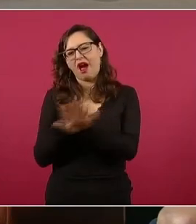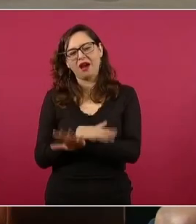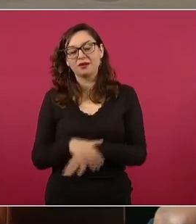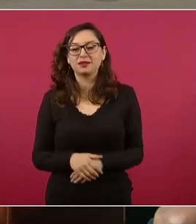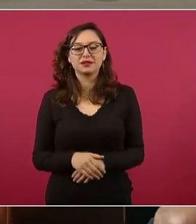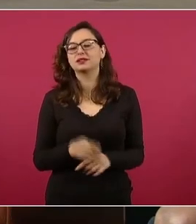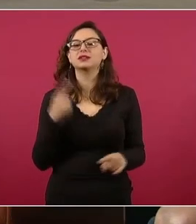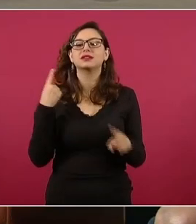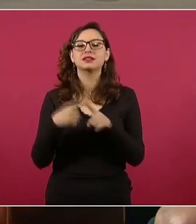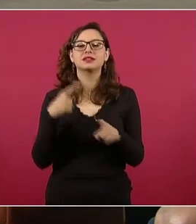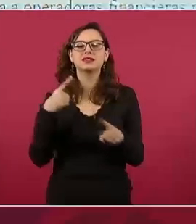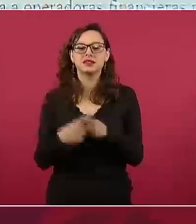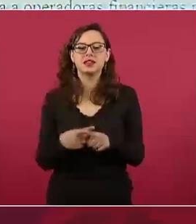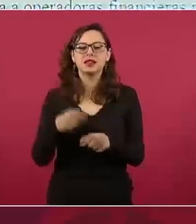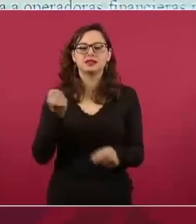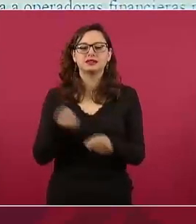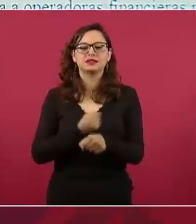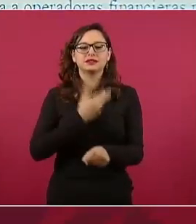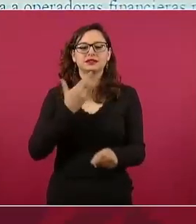Ernesto Zedillo.